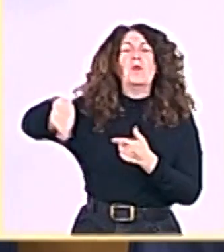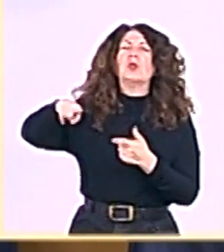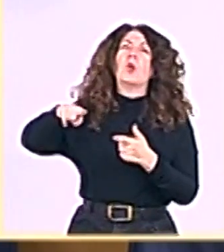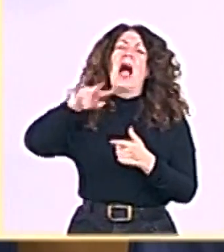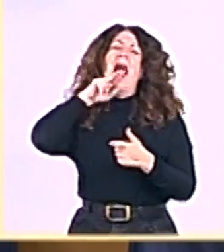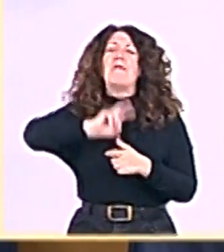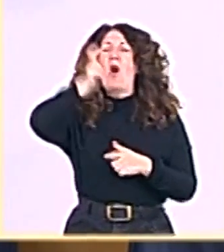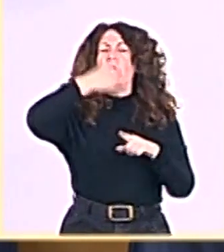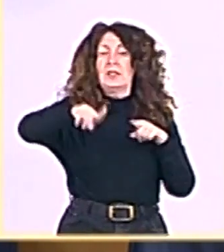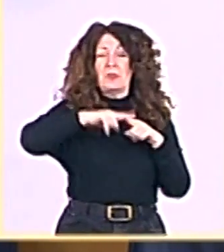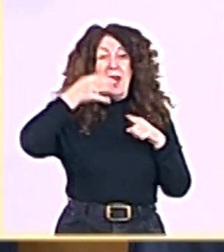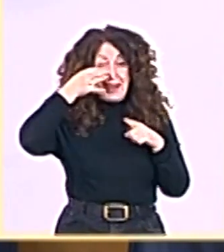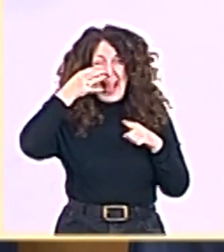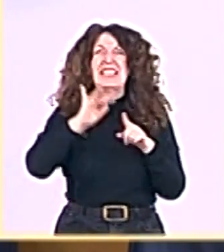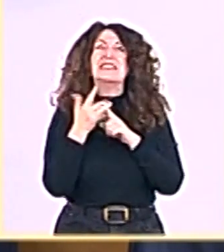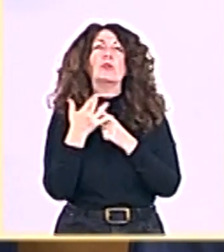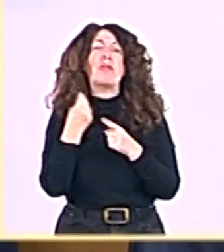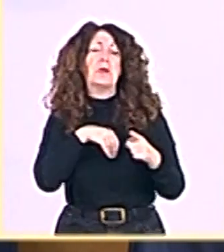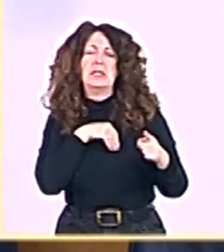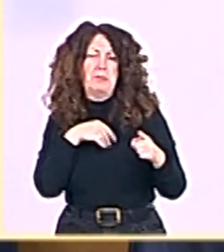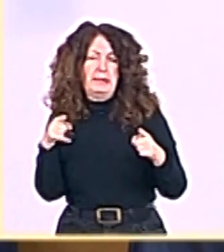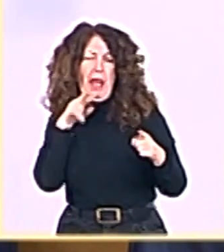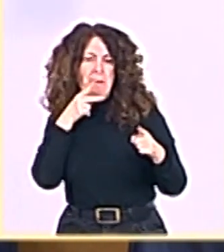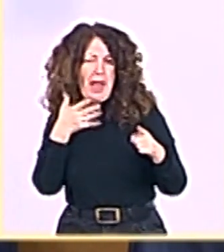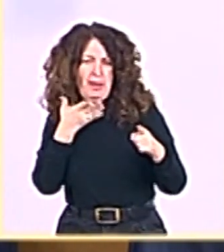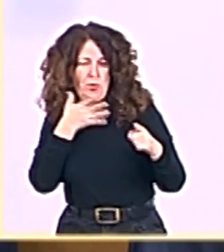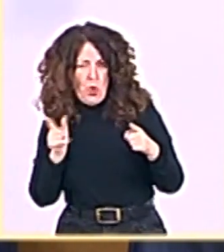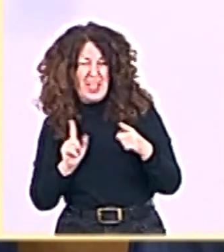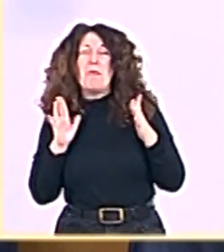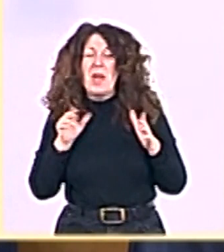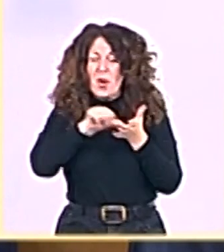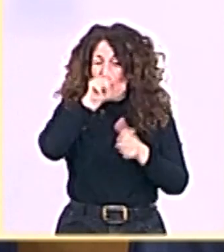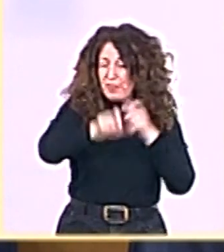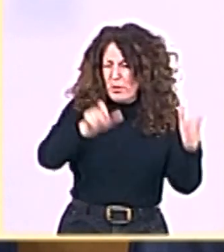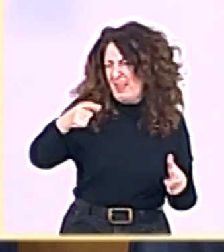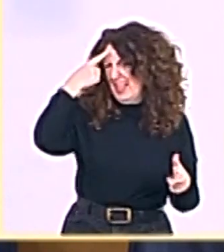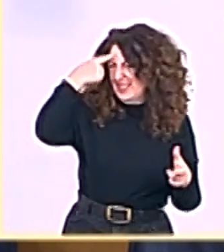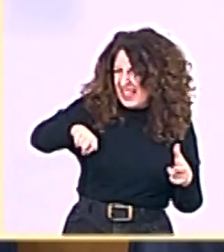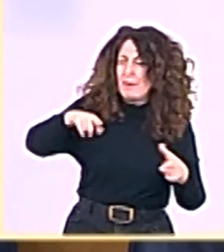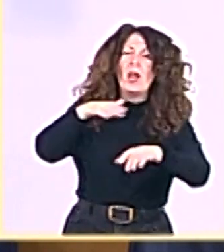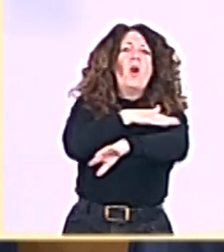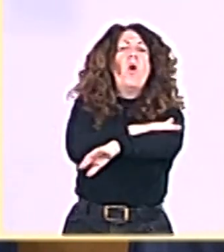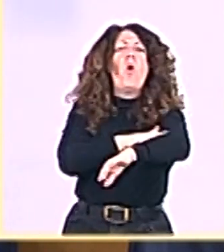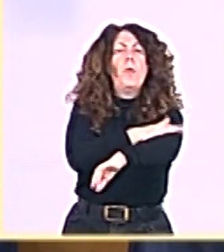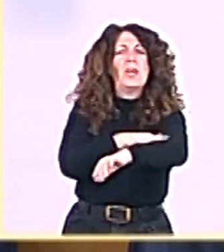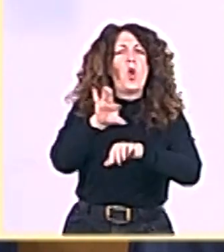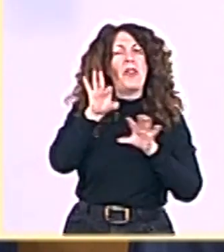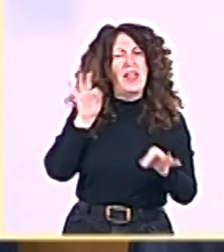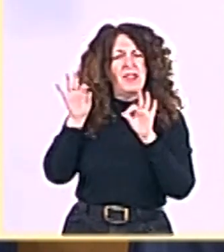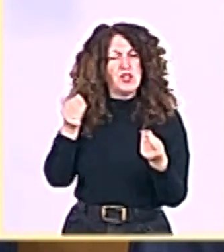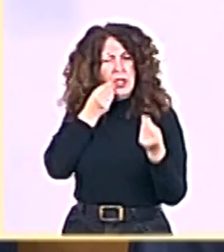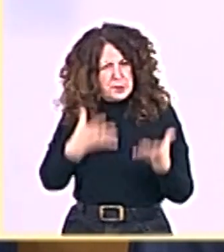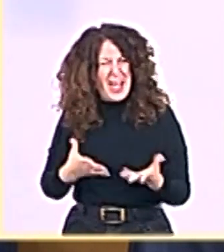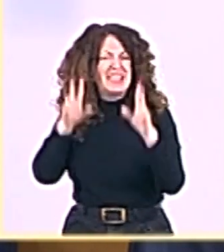Los ciudadanos saben bien que este es un gobierno que no solo toma las buenas decisiones en materia de política económica, sino que defiende y defenderá siempre